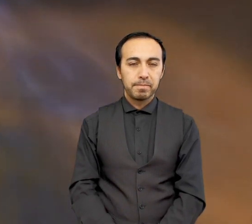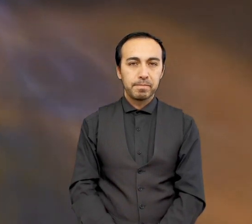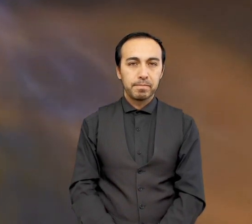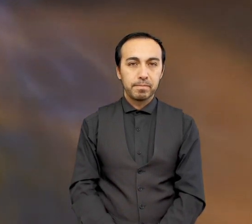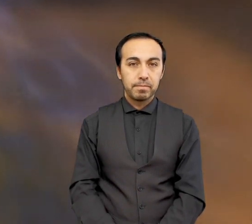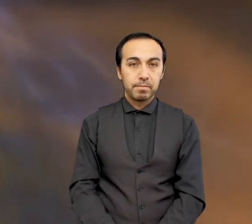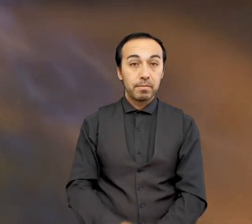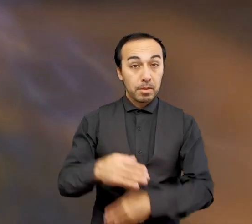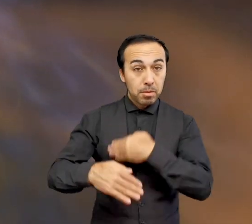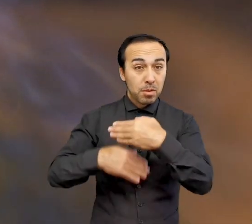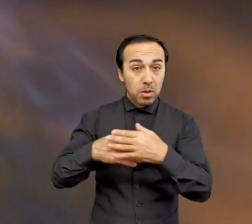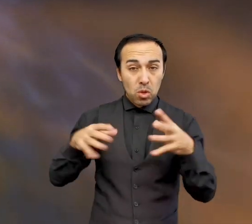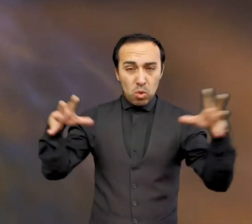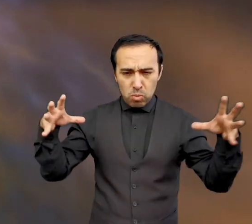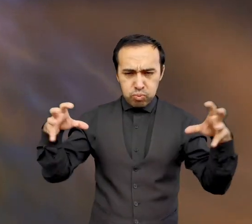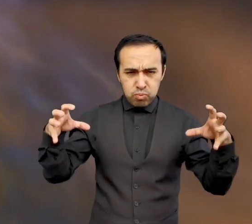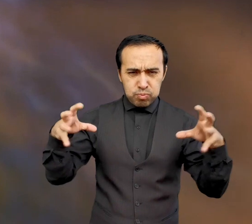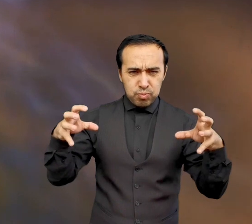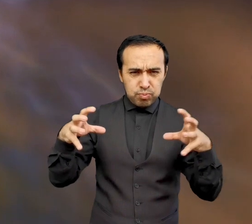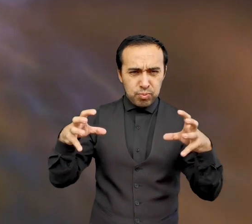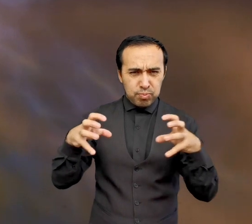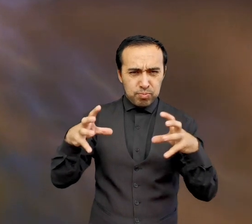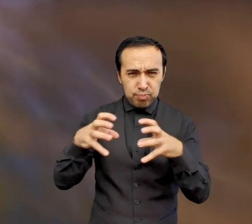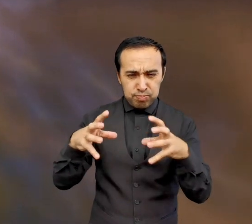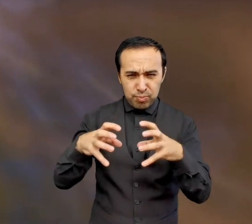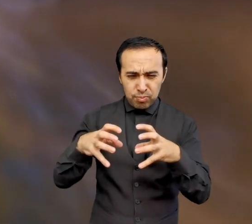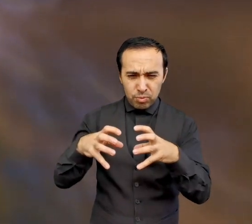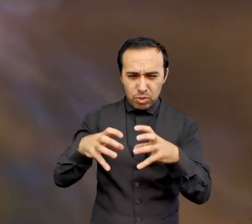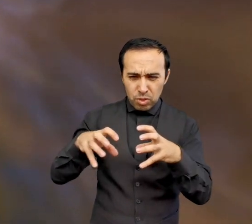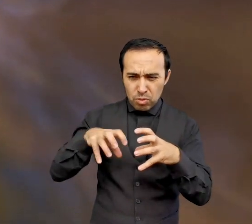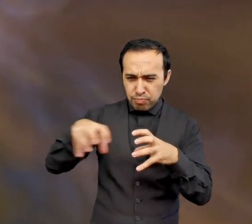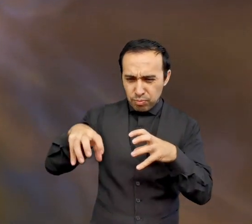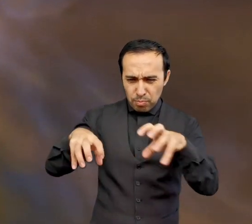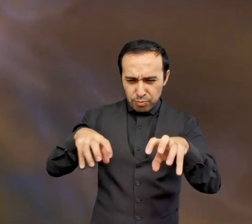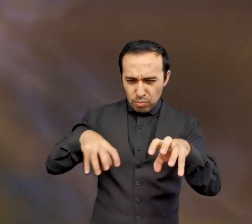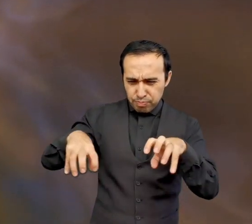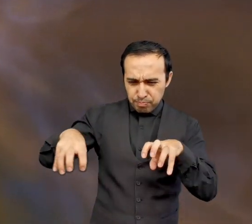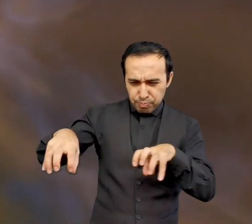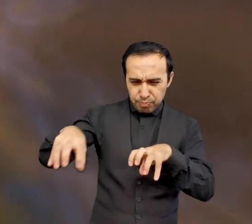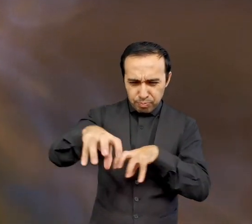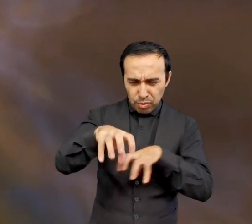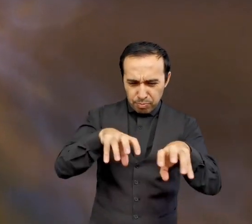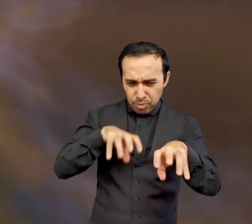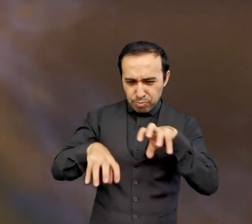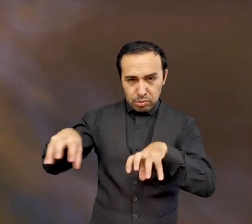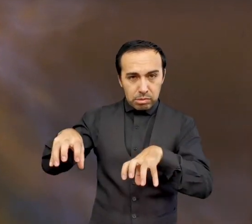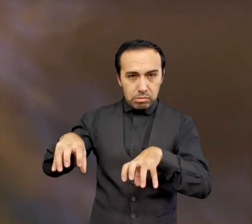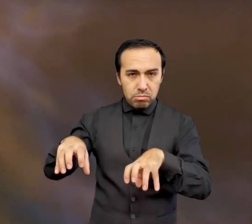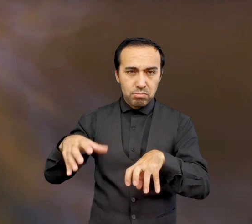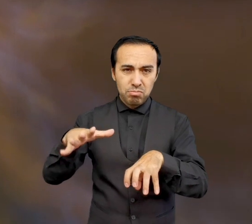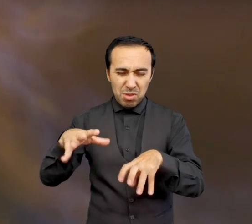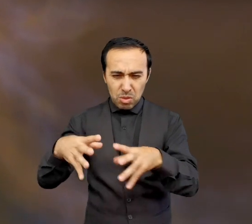A medida que la nube pierde tamaño, se fragmenta en grumos más pequeños, con masas entre 10 a 50 masas